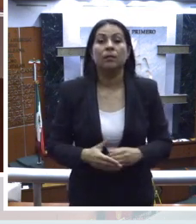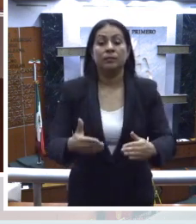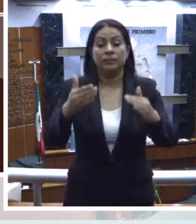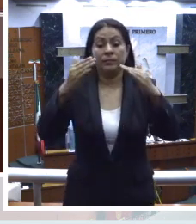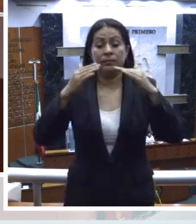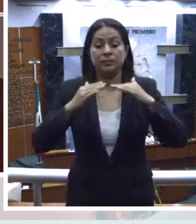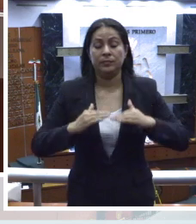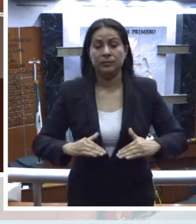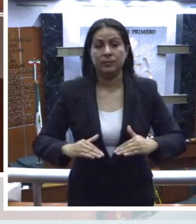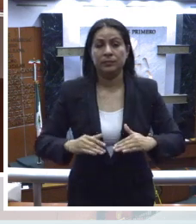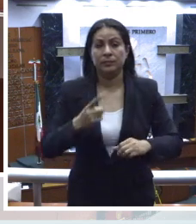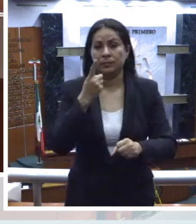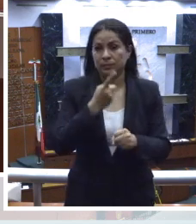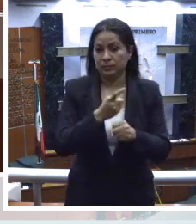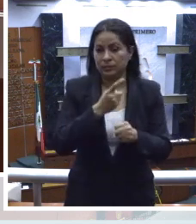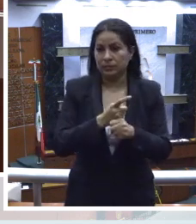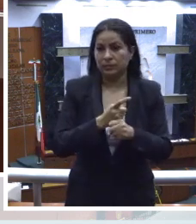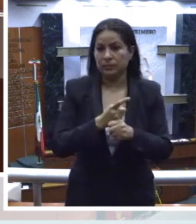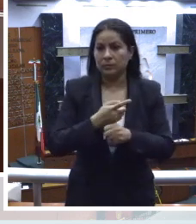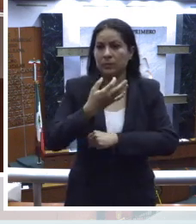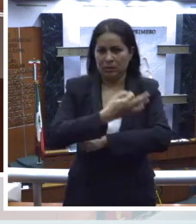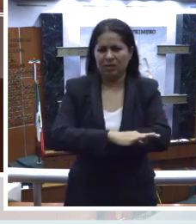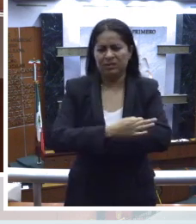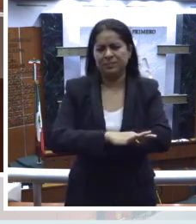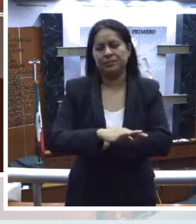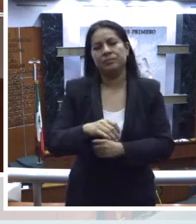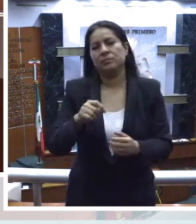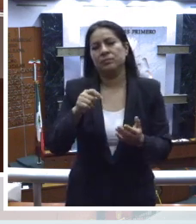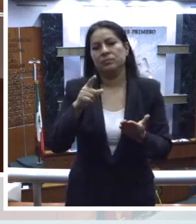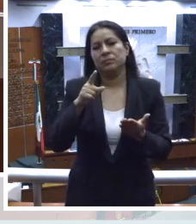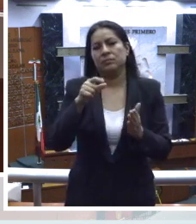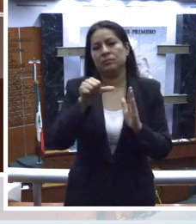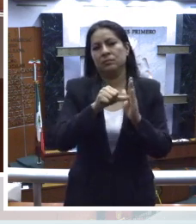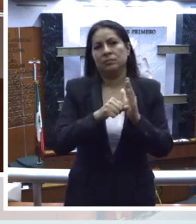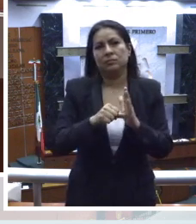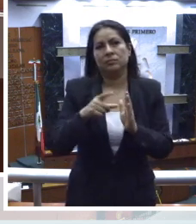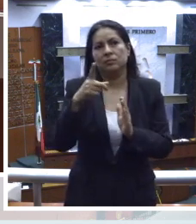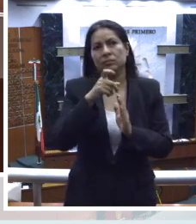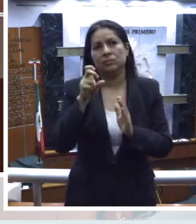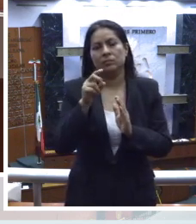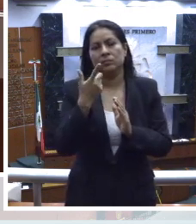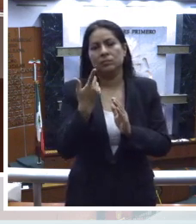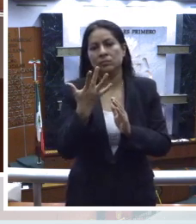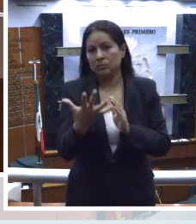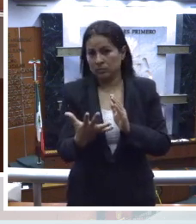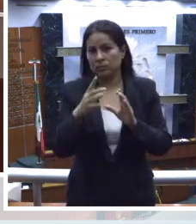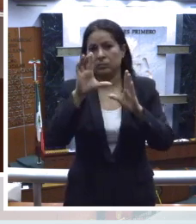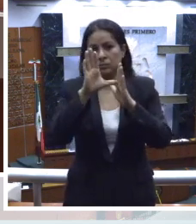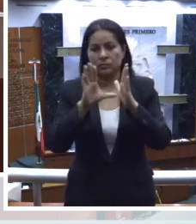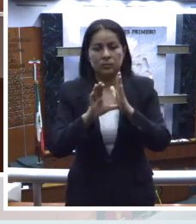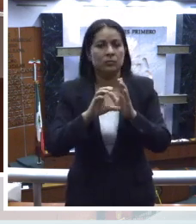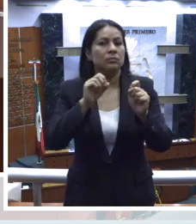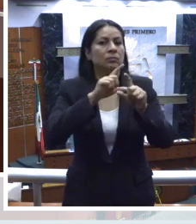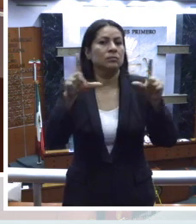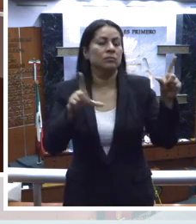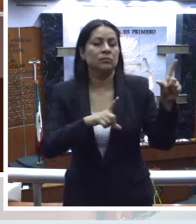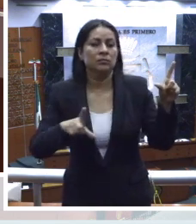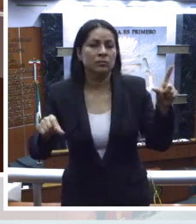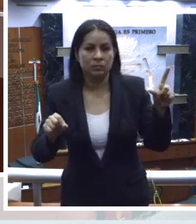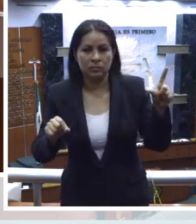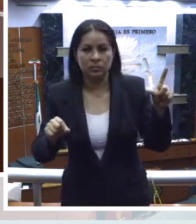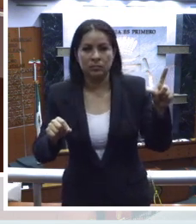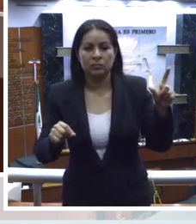Transitorios. Primero, para los efectos del artículo 135 de la Constitución Política de los Estados Unidos